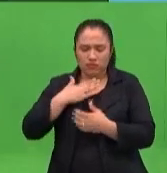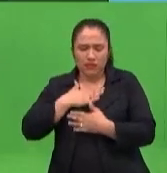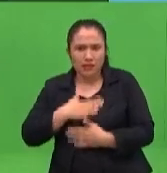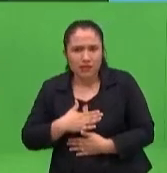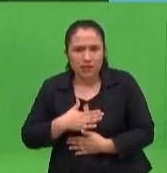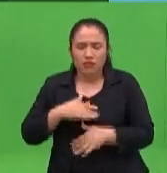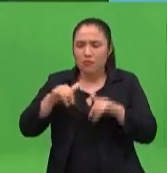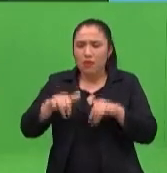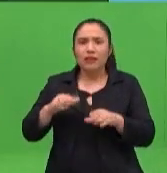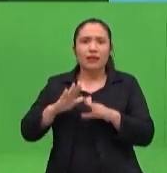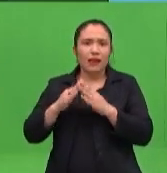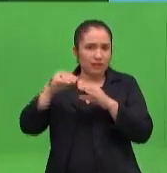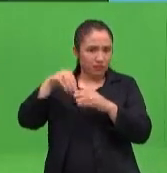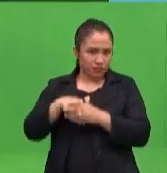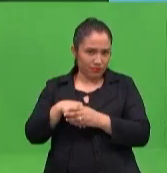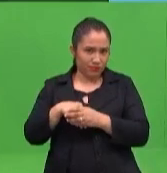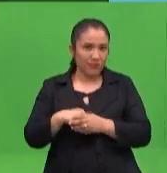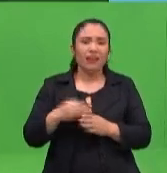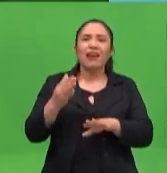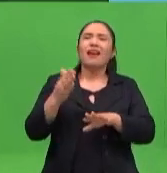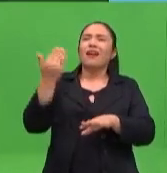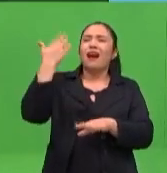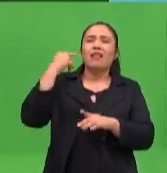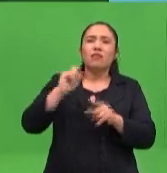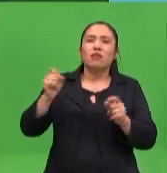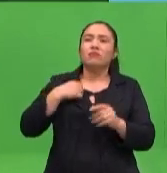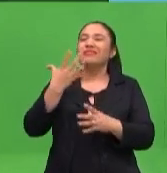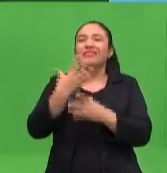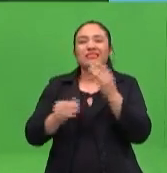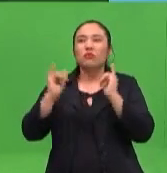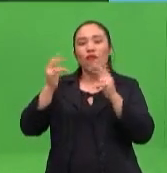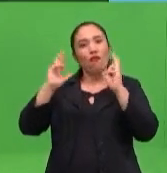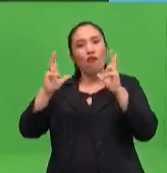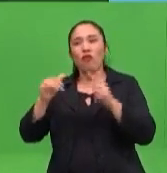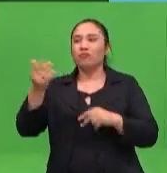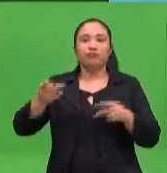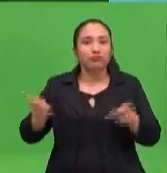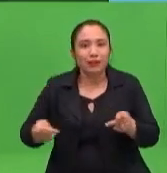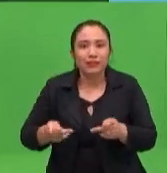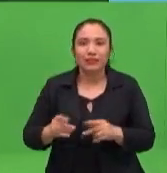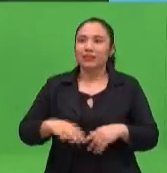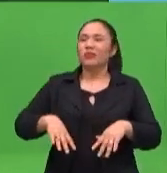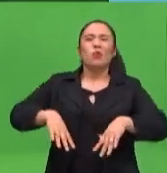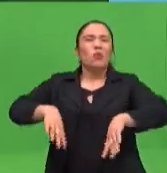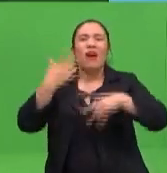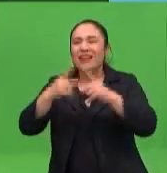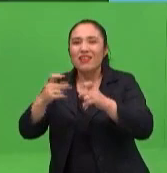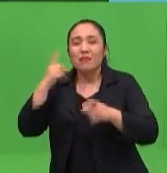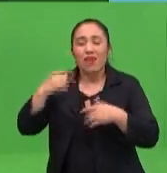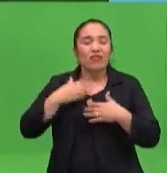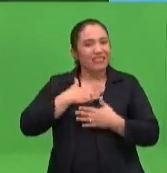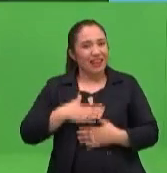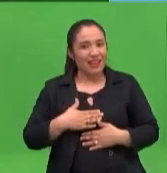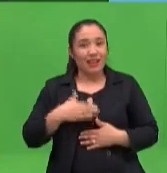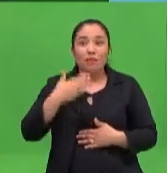volei, porque antes siempre hablábamos con los padres, y bueno, algunos nos decían, yo juego volei, juego partidos, algo. Bueno, hay cosas que no vamos a poder hacer,